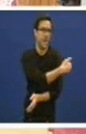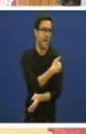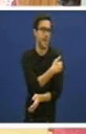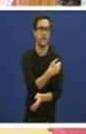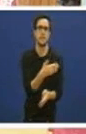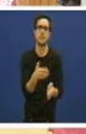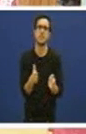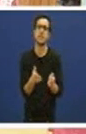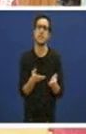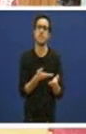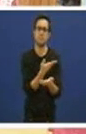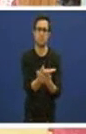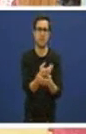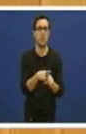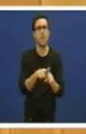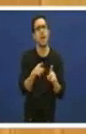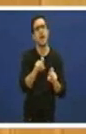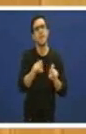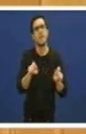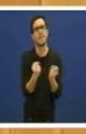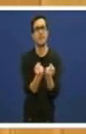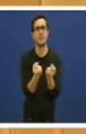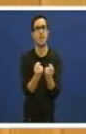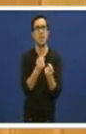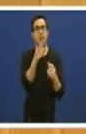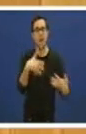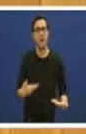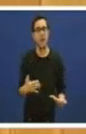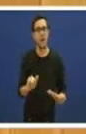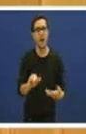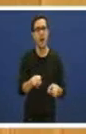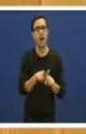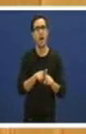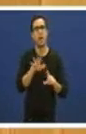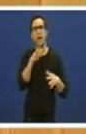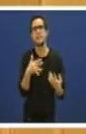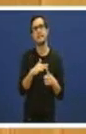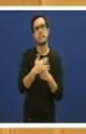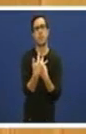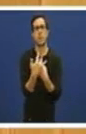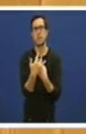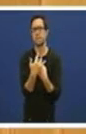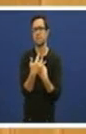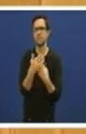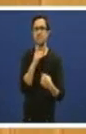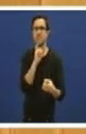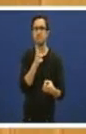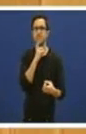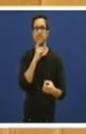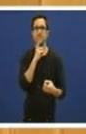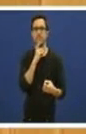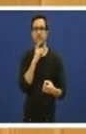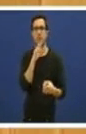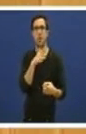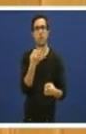nomeadamente as empresas auxiliares en estes momentos están no seu momento crítico e crucial. Ou renegocian seu